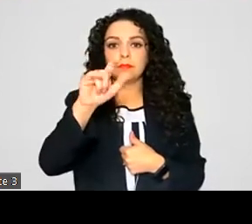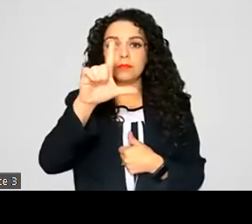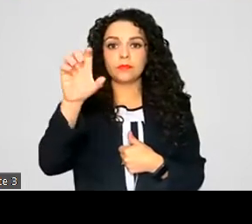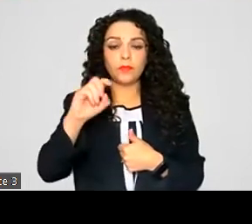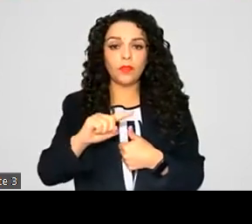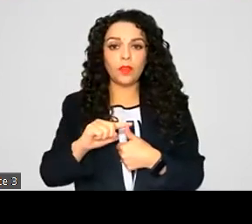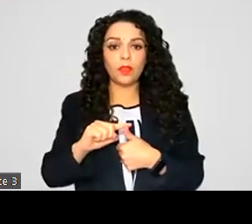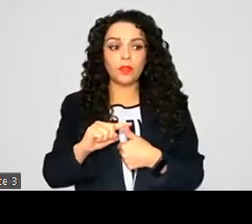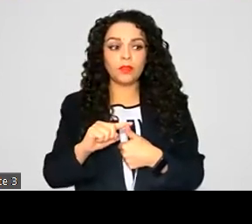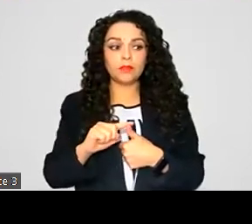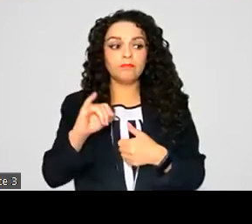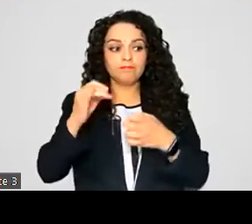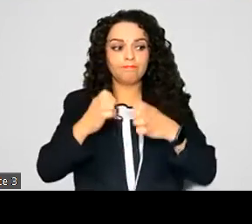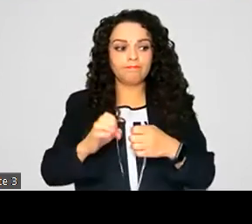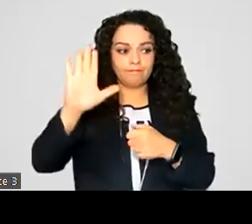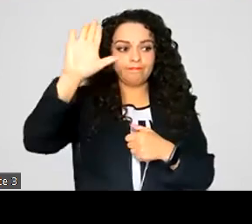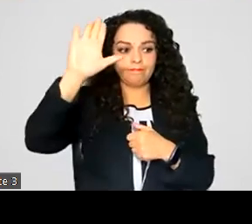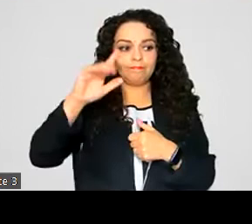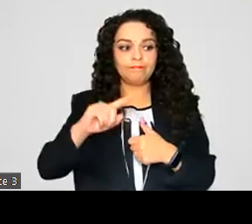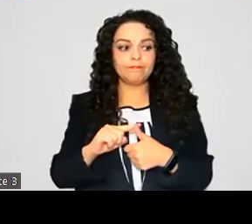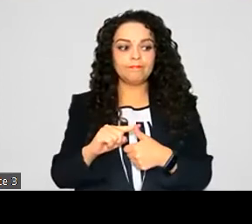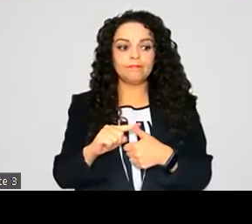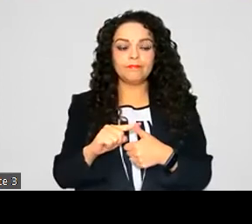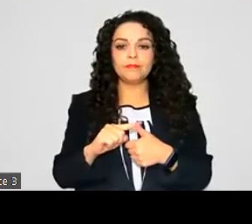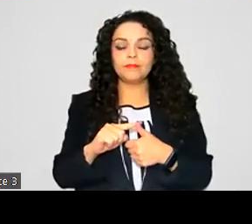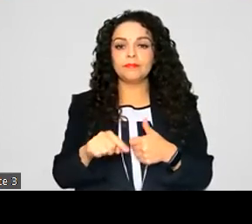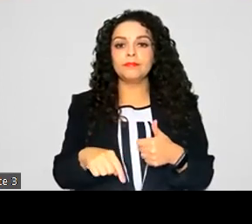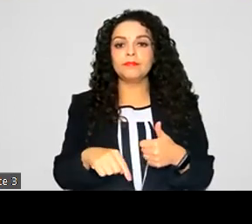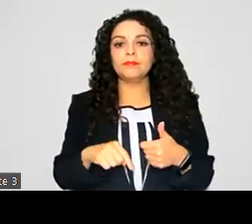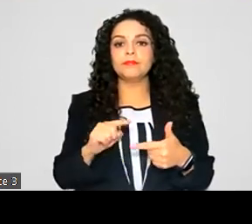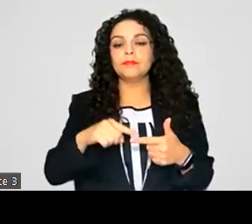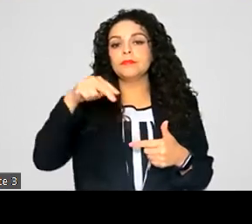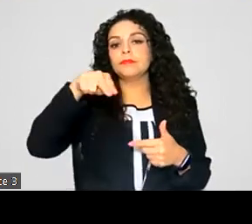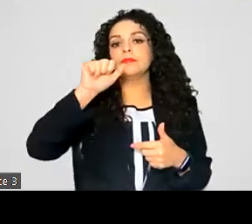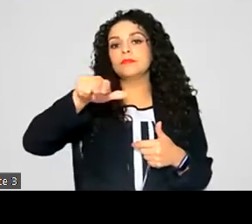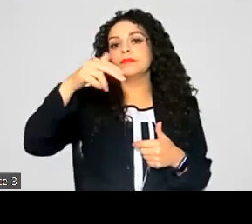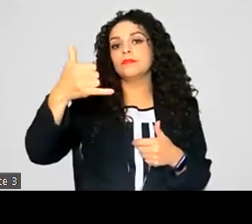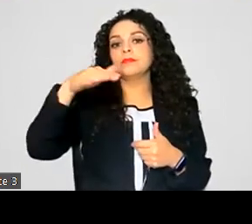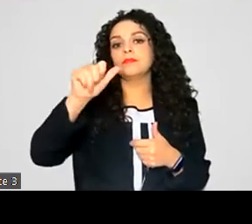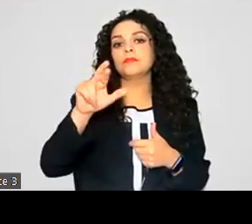Presente. Diputada Nancy Marlén Núñez Reséndiz.